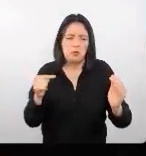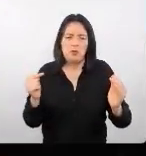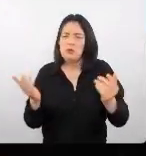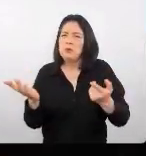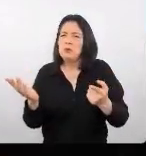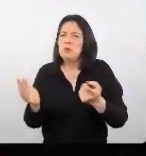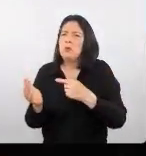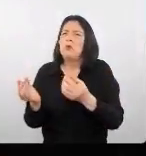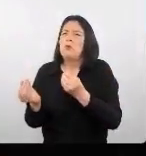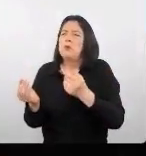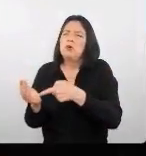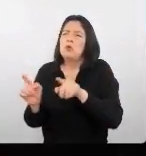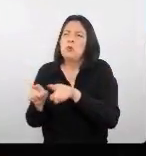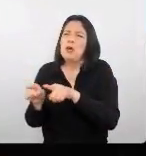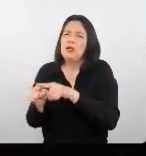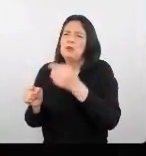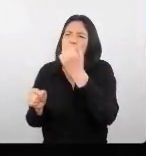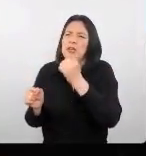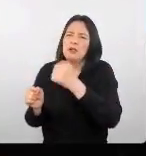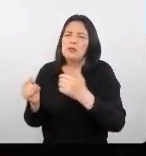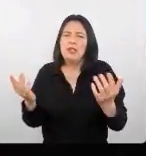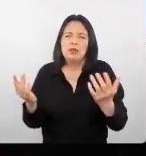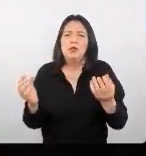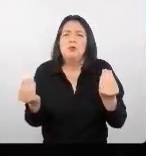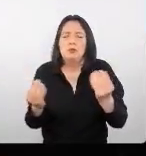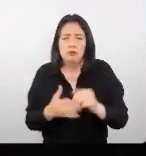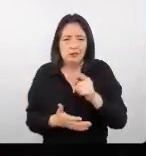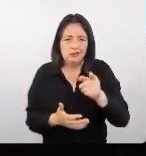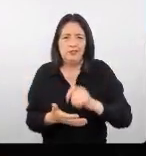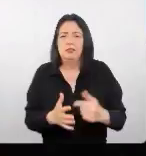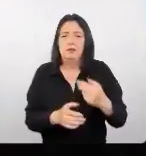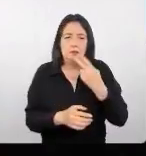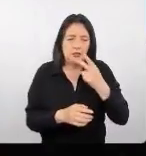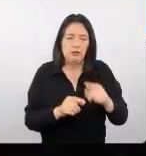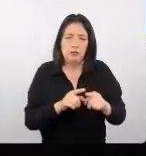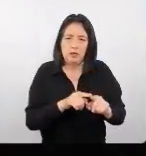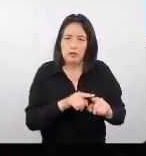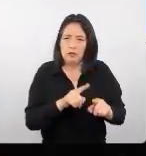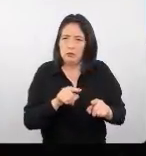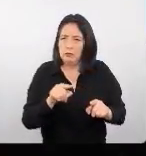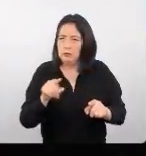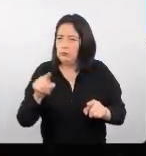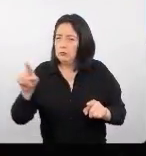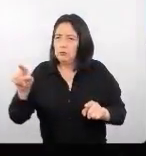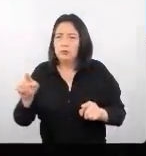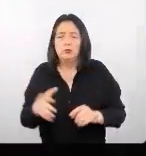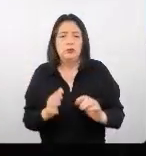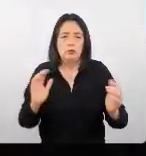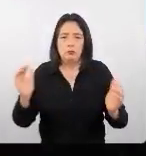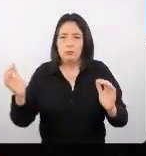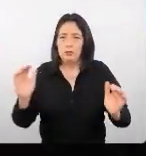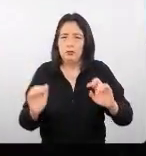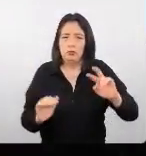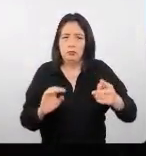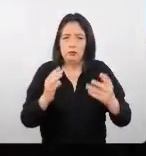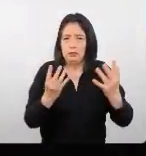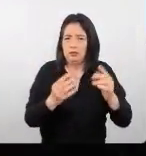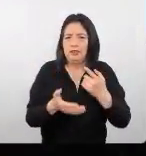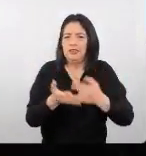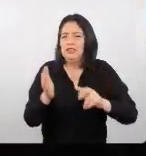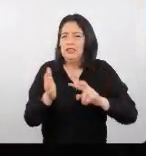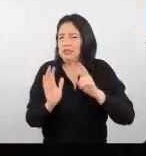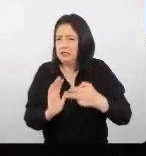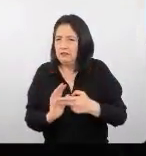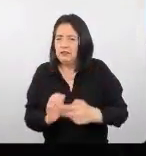prepandemia. Entonces, lo que estamos viendo acá es la evolución en comparación al 2019. ¿Qué quiere decir? Por